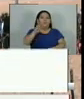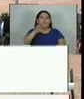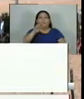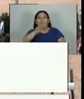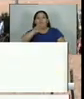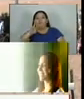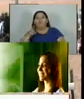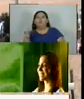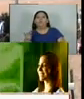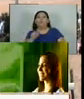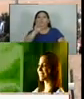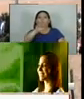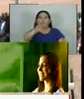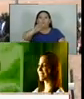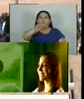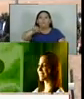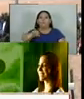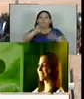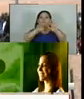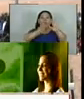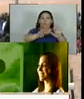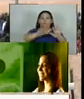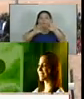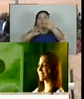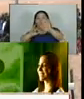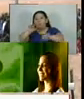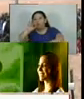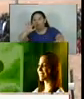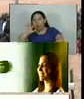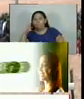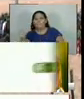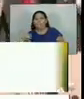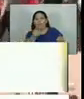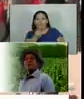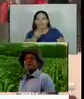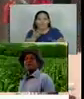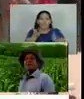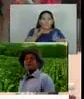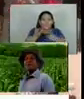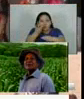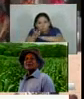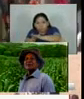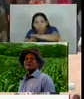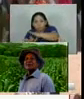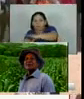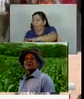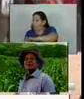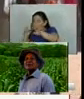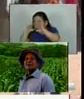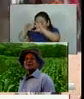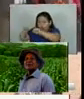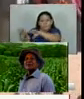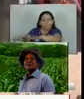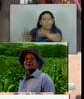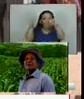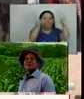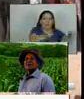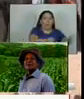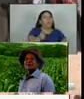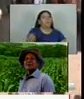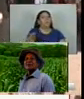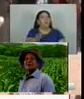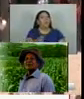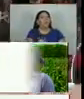hubo 30 mil 735 personas detenidas por intentar llegar a ese país de forma ilegal un